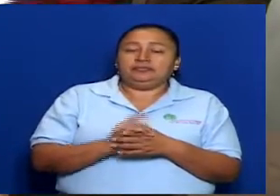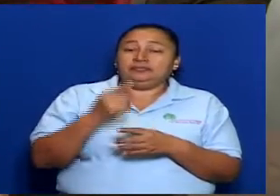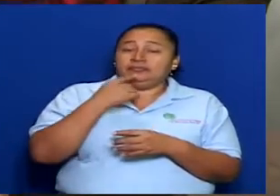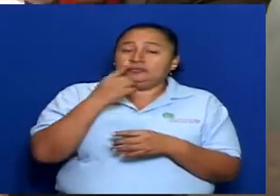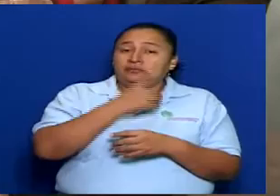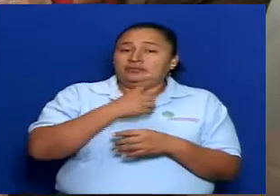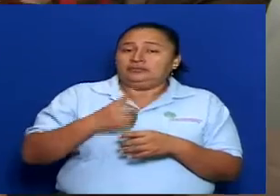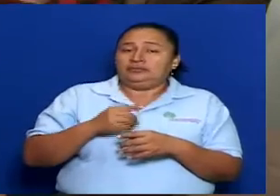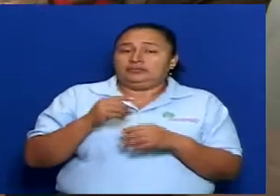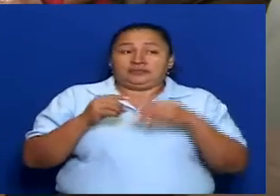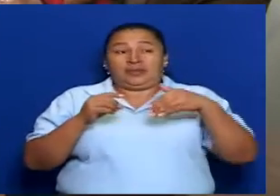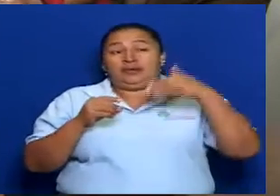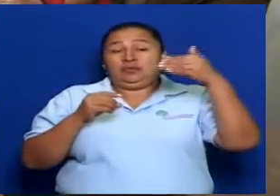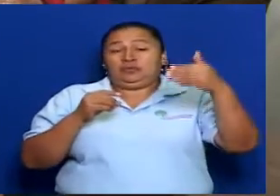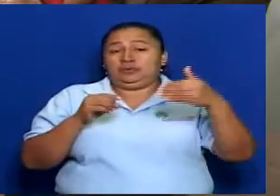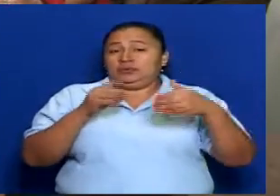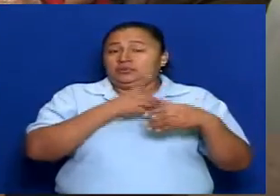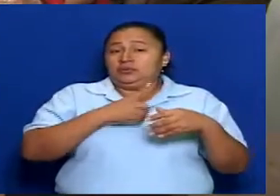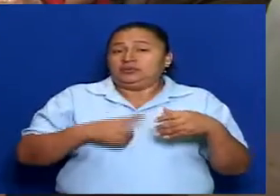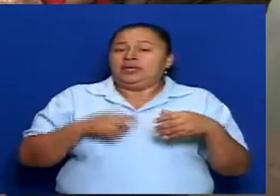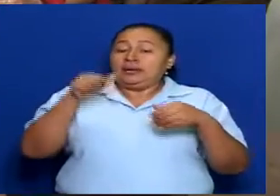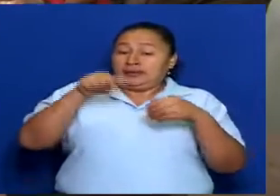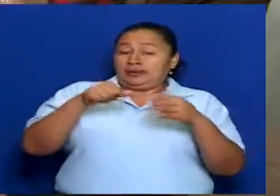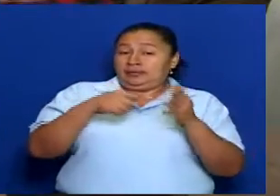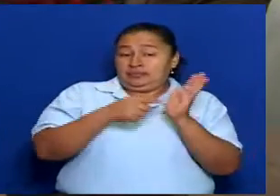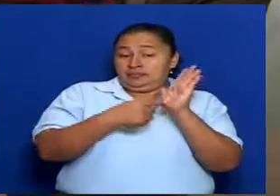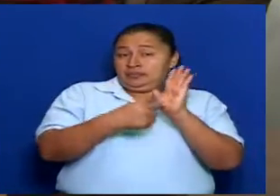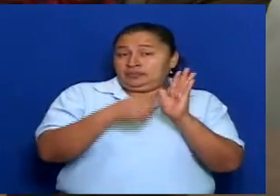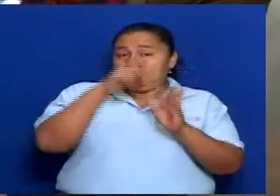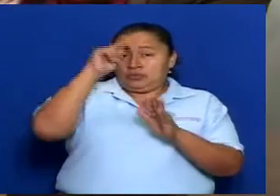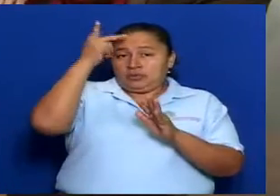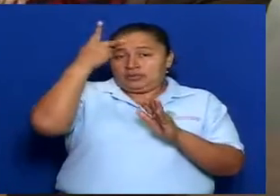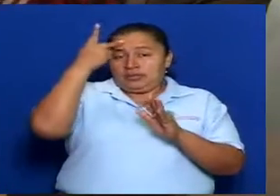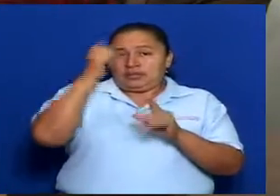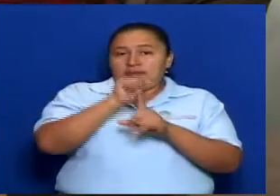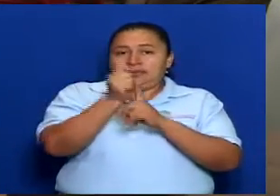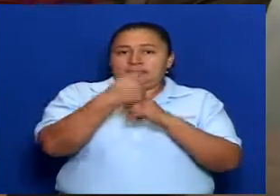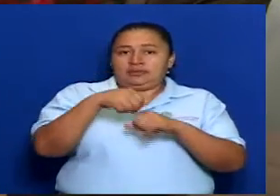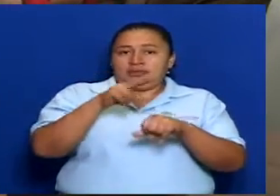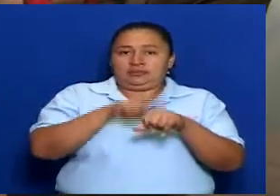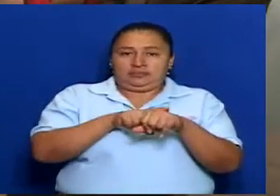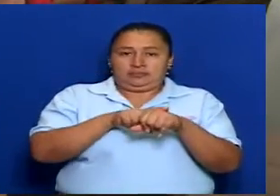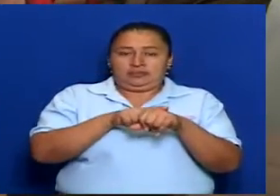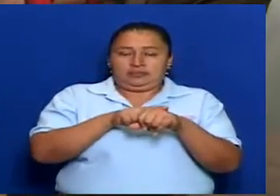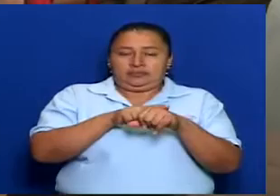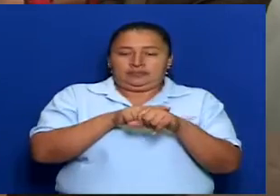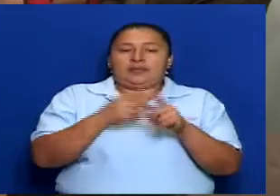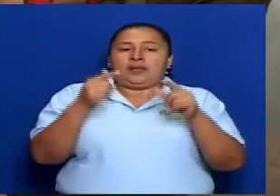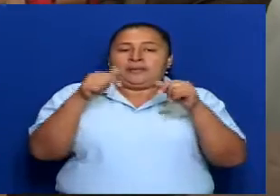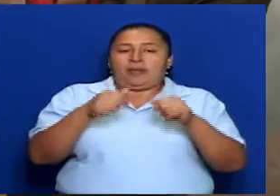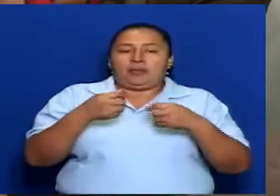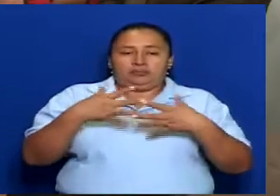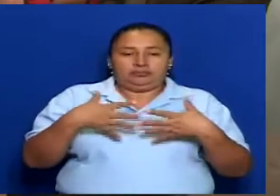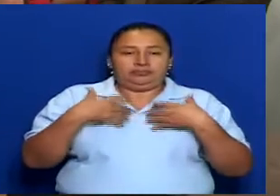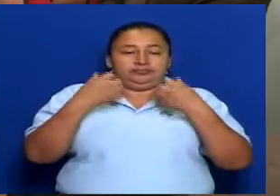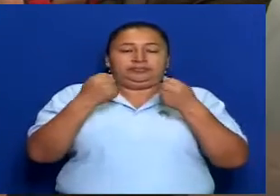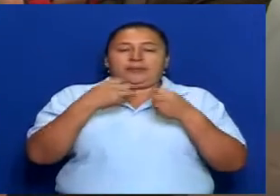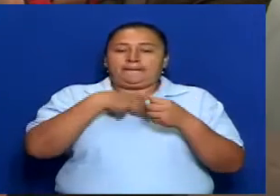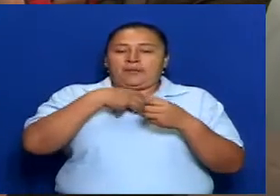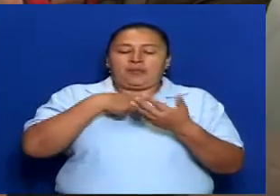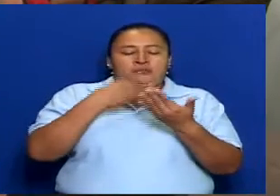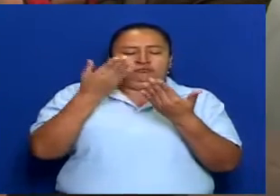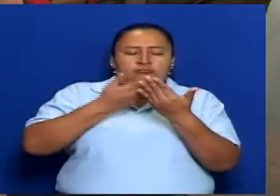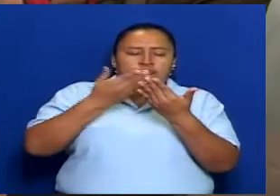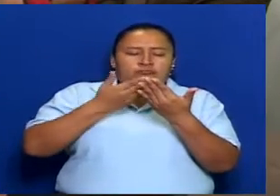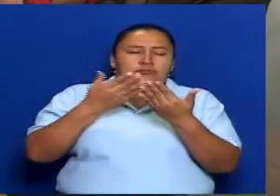interculturalidad que es de la Asamblea Nacional, como usted lo acaba de decir, vamos a empoderarnos, a apropiarnos